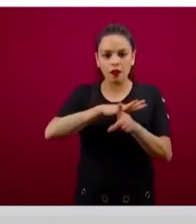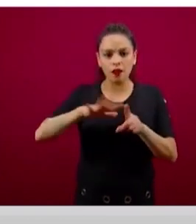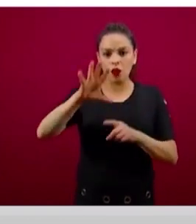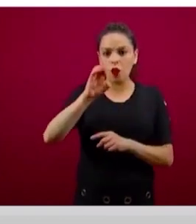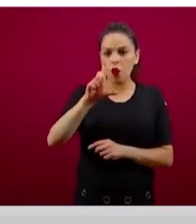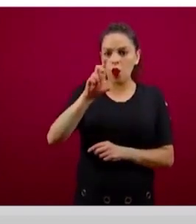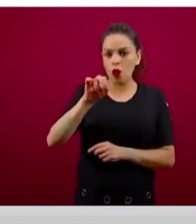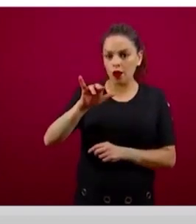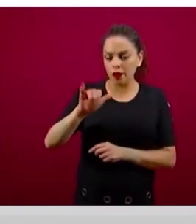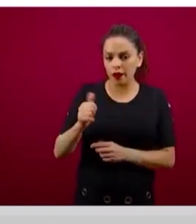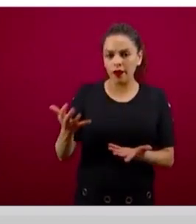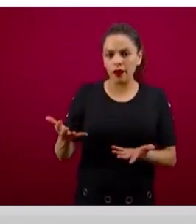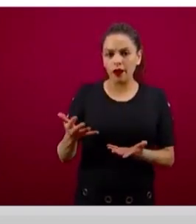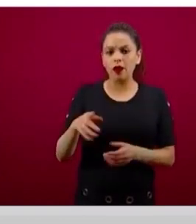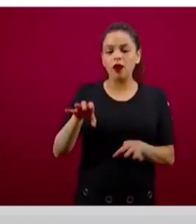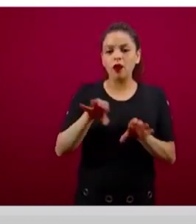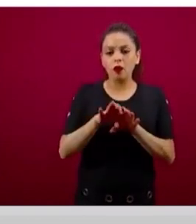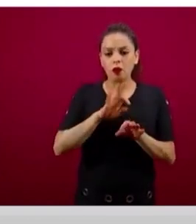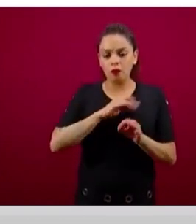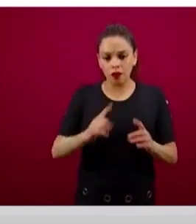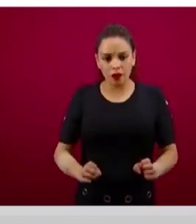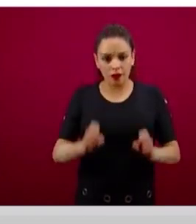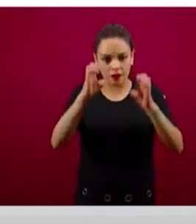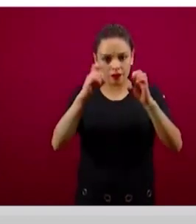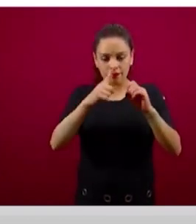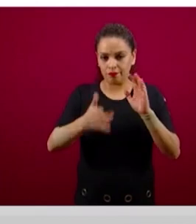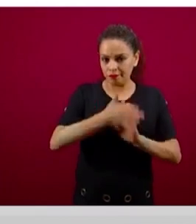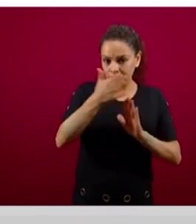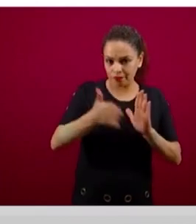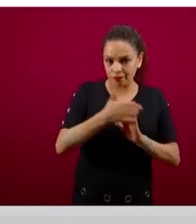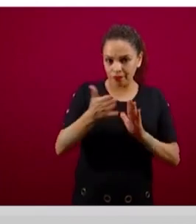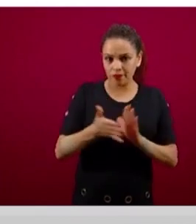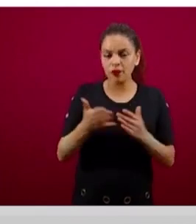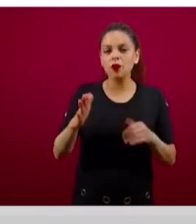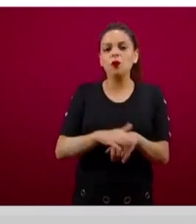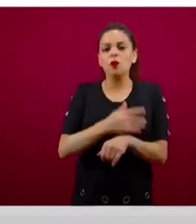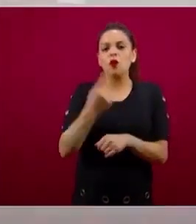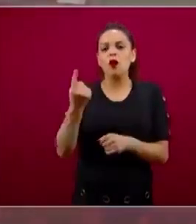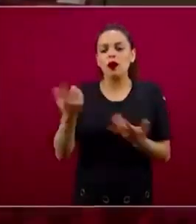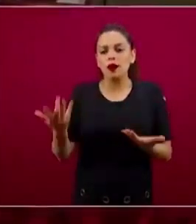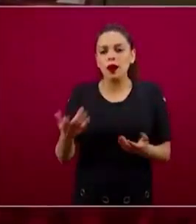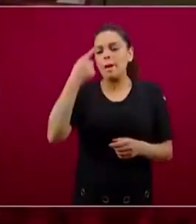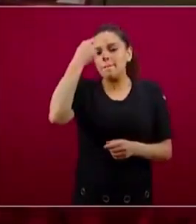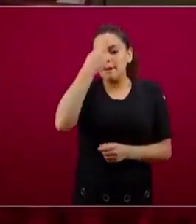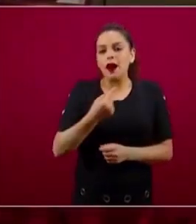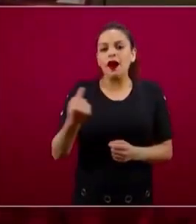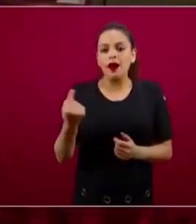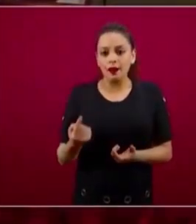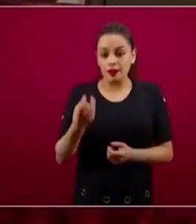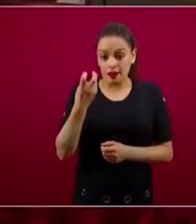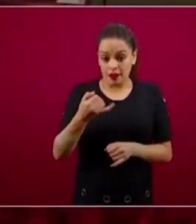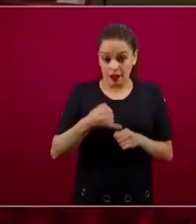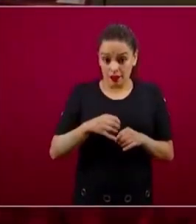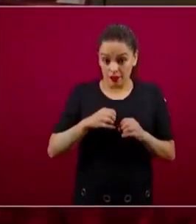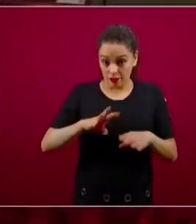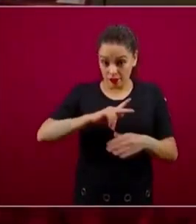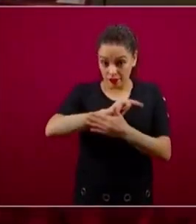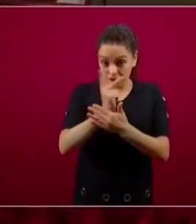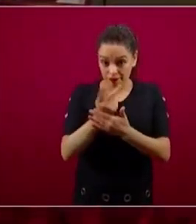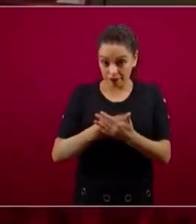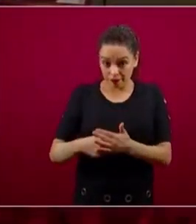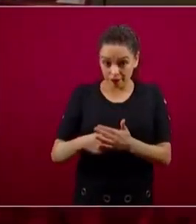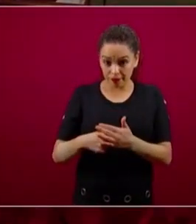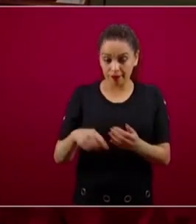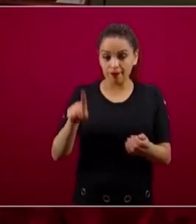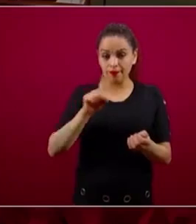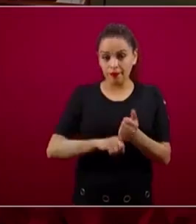edificar, qué se puede edificar y por qué se tiene que edificar. Entonces, estamos hablando de un proceso, de una conformación, de un programa, de un plan en